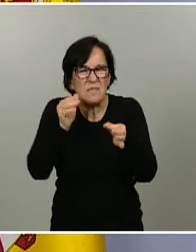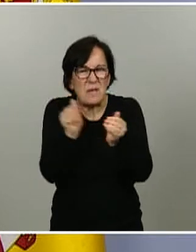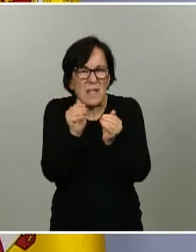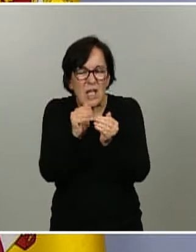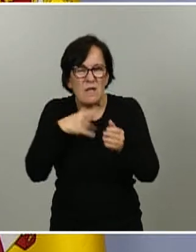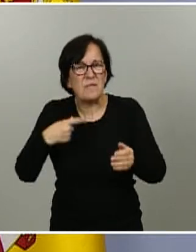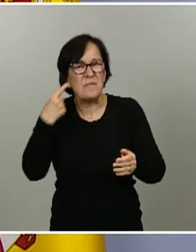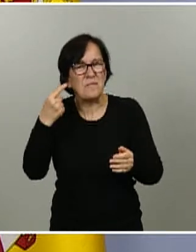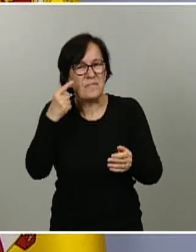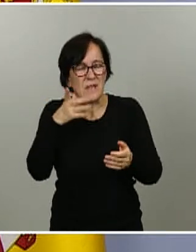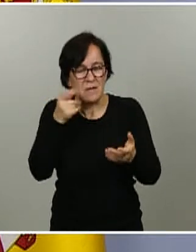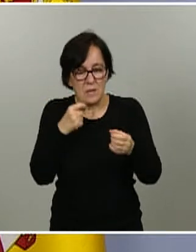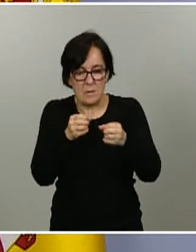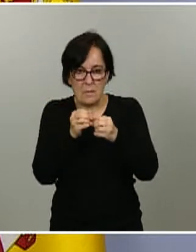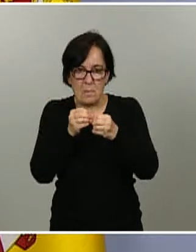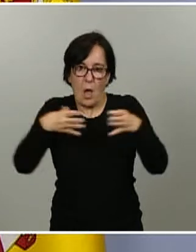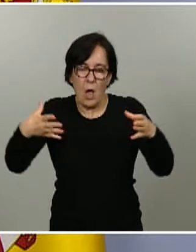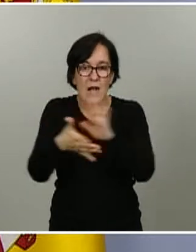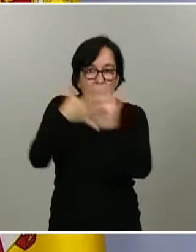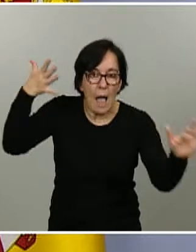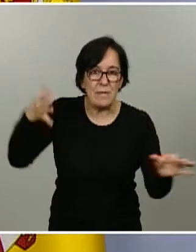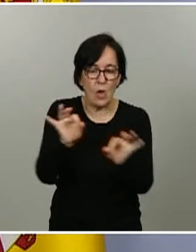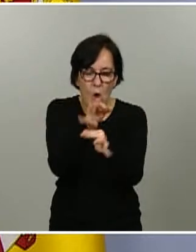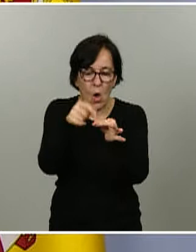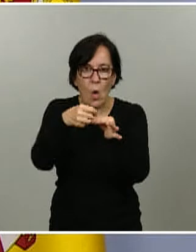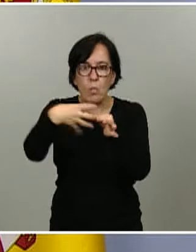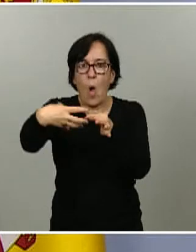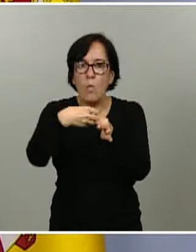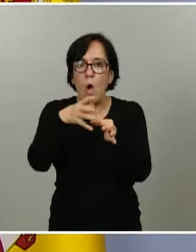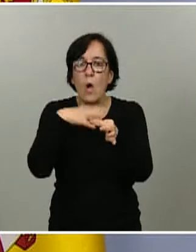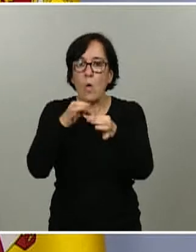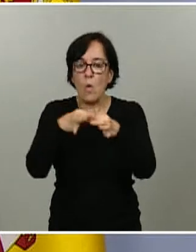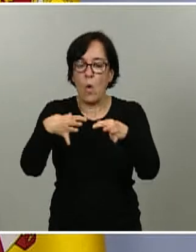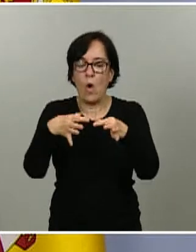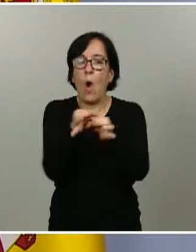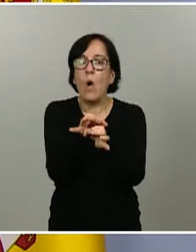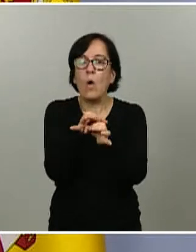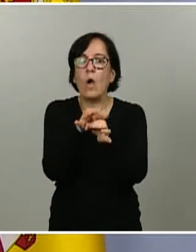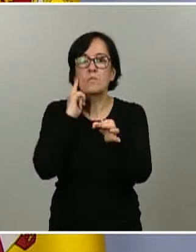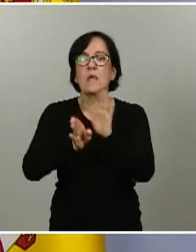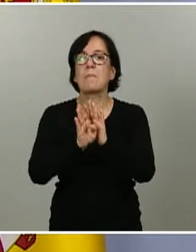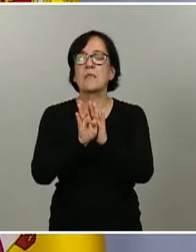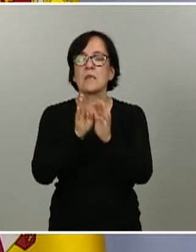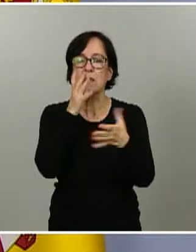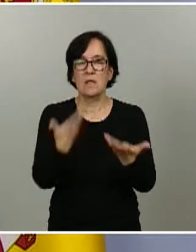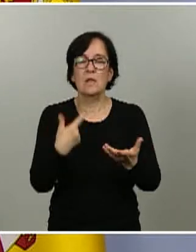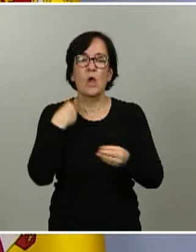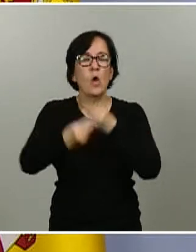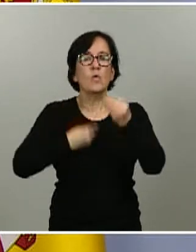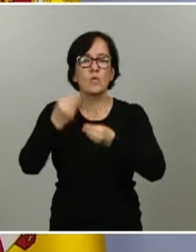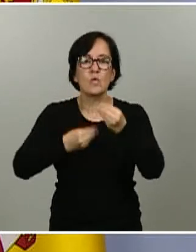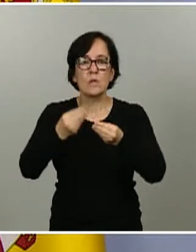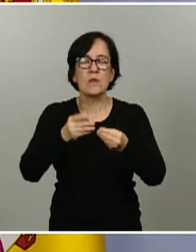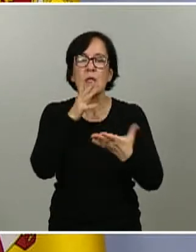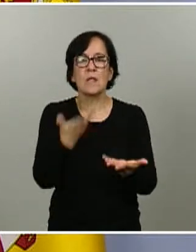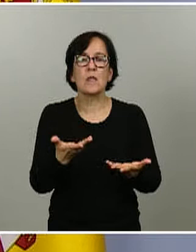que aumenta de forma más precoz, otra que se mantiene durante más tiempo. Este es el que hemos utilizado y,